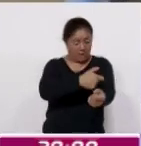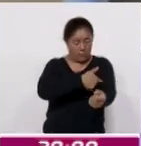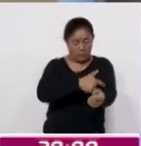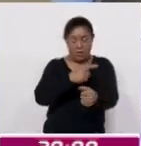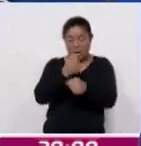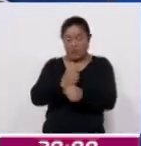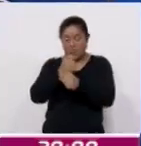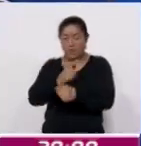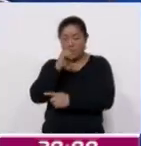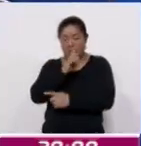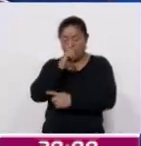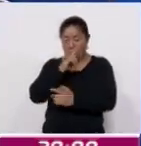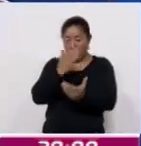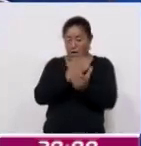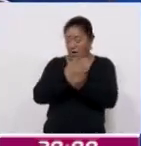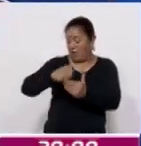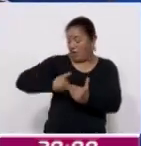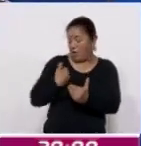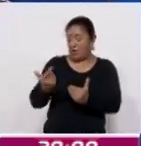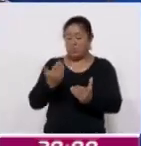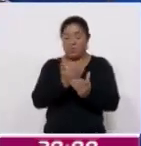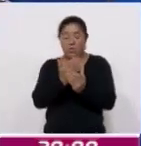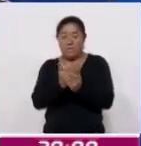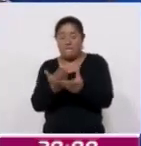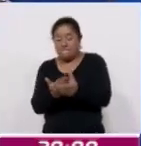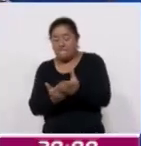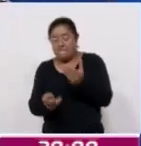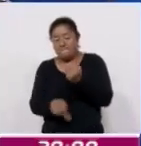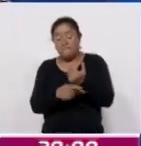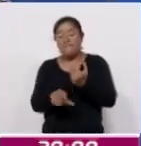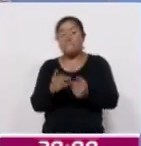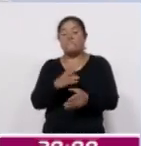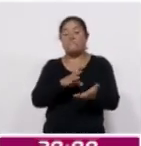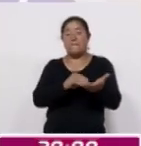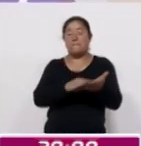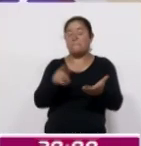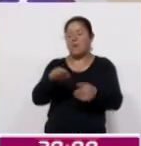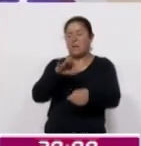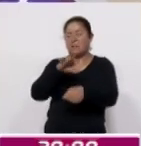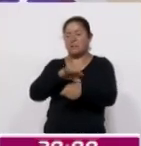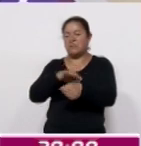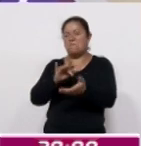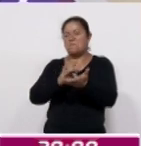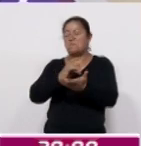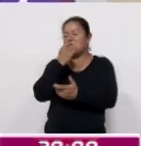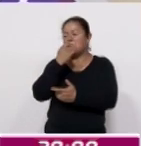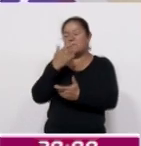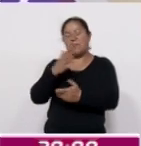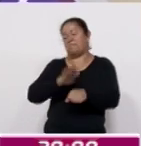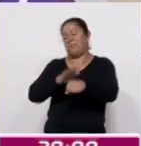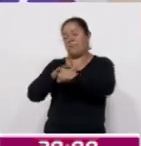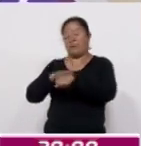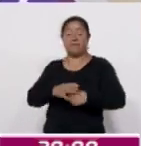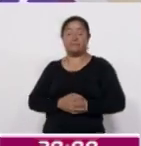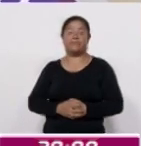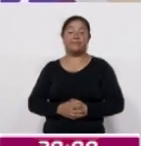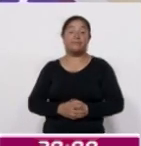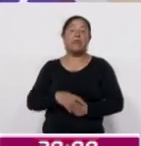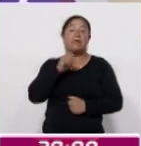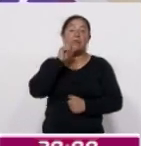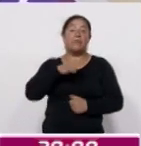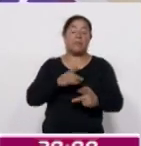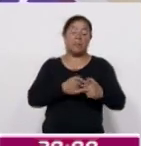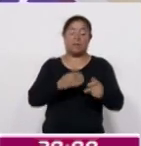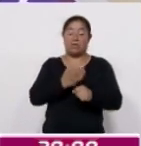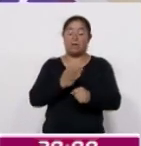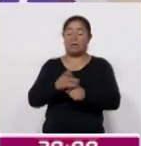lenguaje, estimulación sensorial y temprana y medicina en general. Vamos a inaugurar también una unidad básica